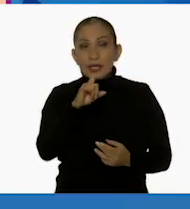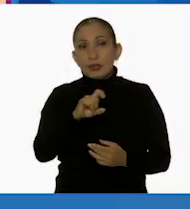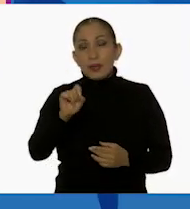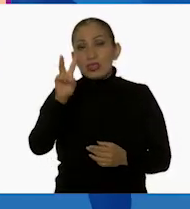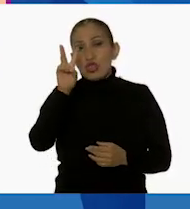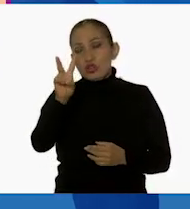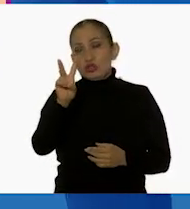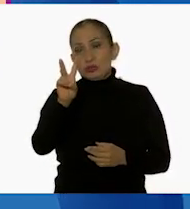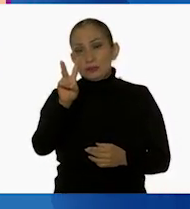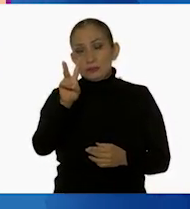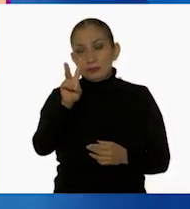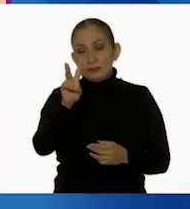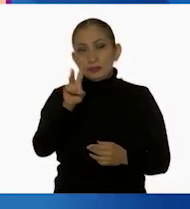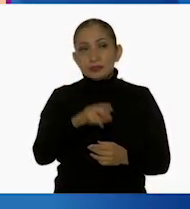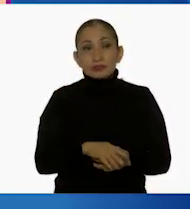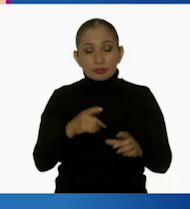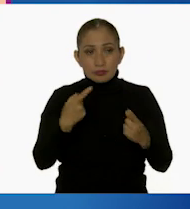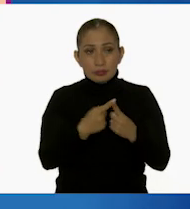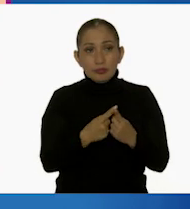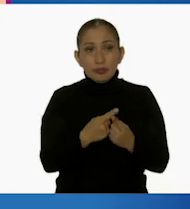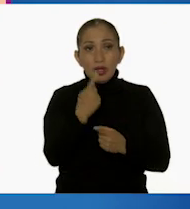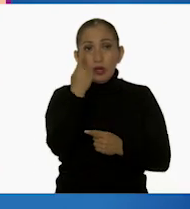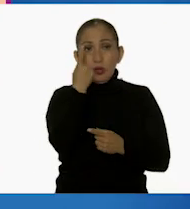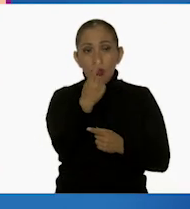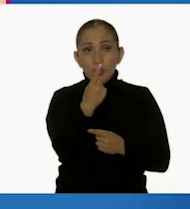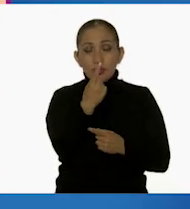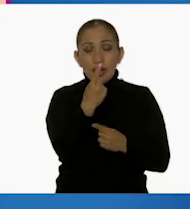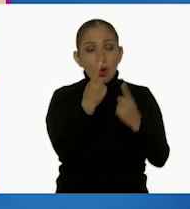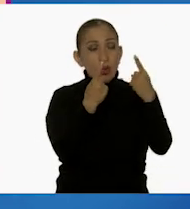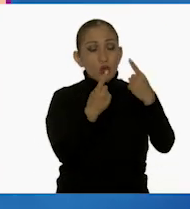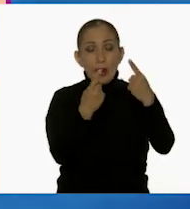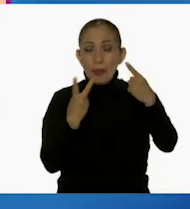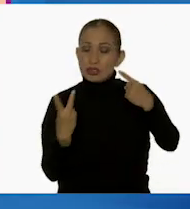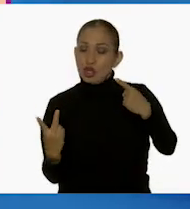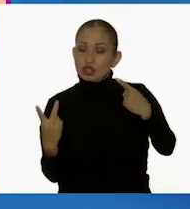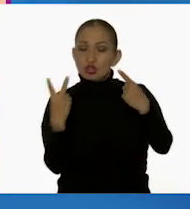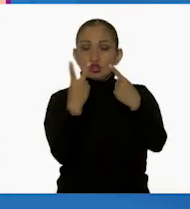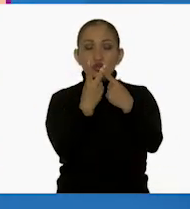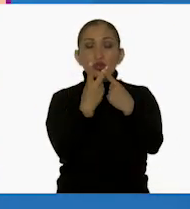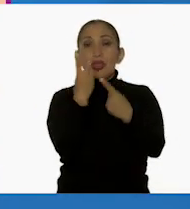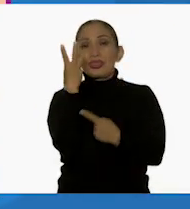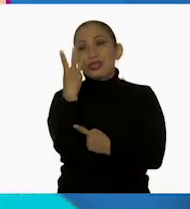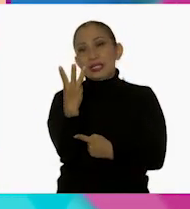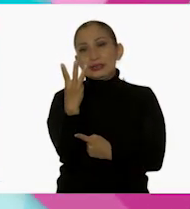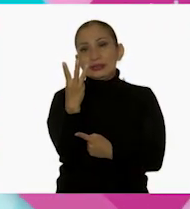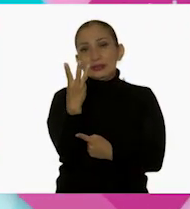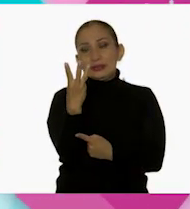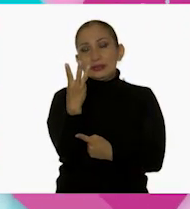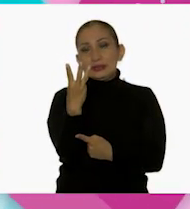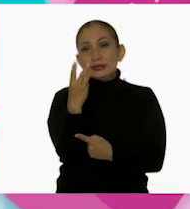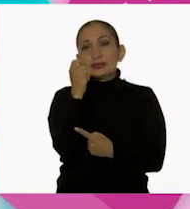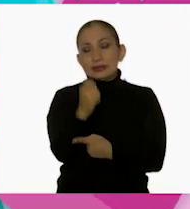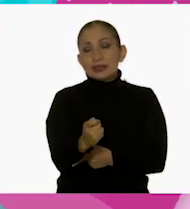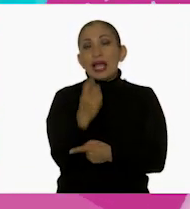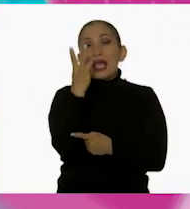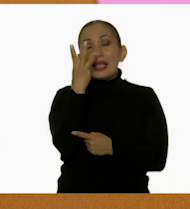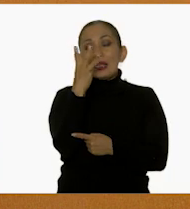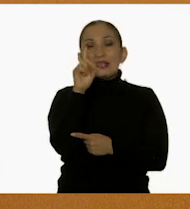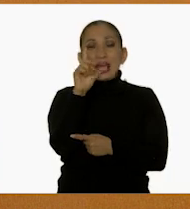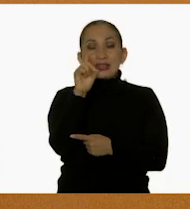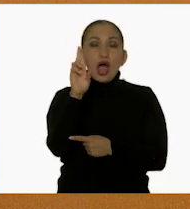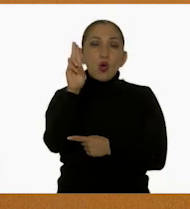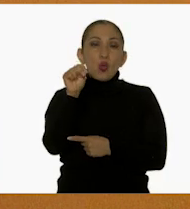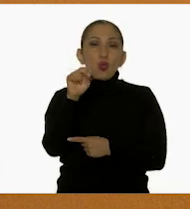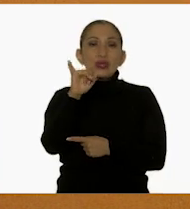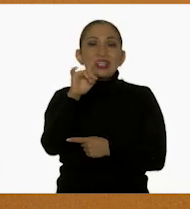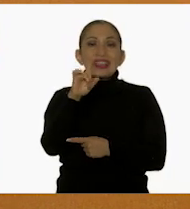dos decenas. Dos decenas, es verdad. Si sumamos una decena más dos decenas, ¿cuántas decenas tenemos? Tres. Tres, que es equivalente a 30 unidades.